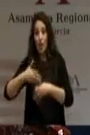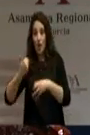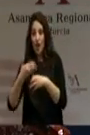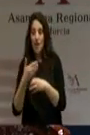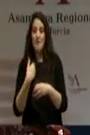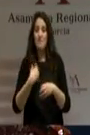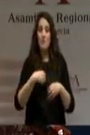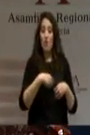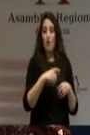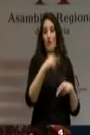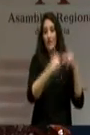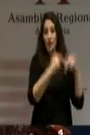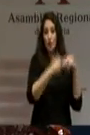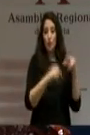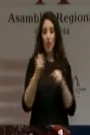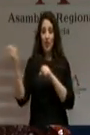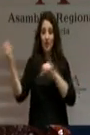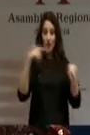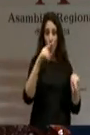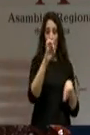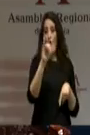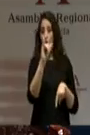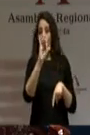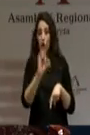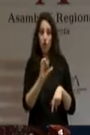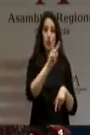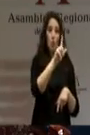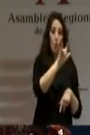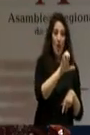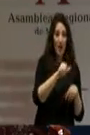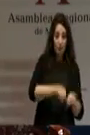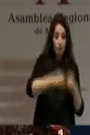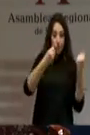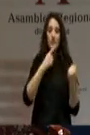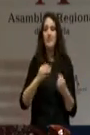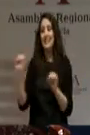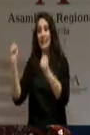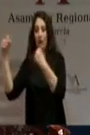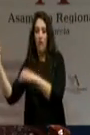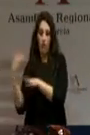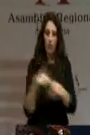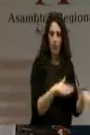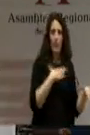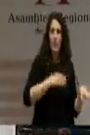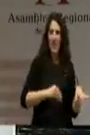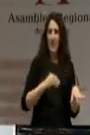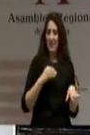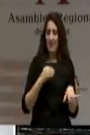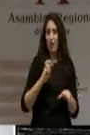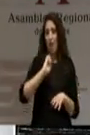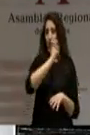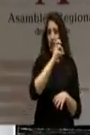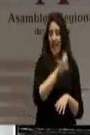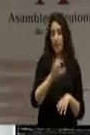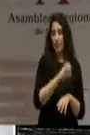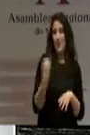rotura de la infraestructura del trasvase entre Ojos y Ulea. La desaladora de Escombreras ni siquiera es útil para una emergencia de esa naturaleza.